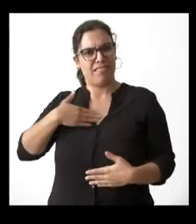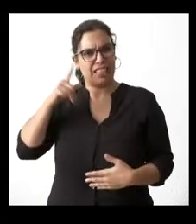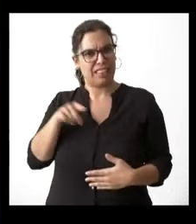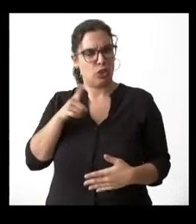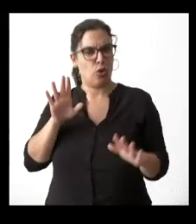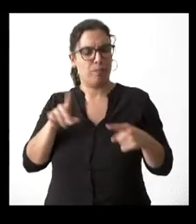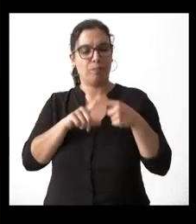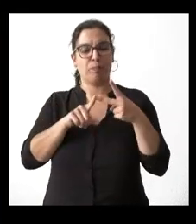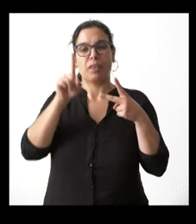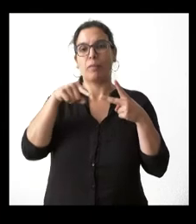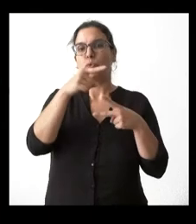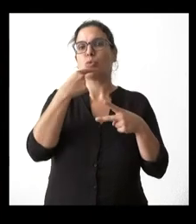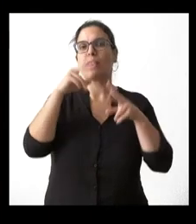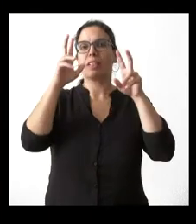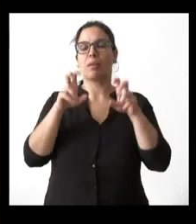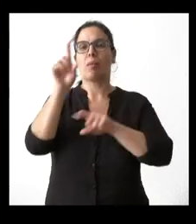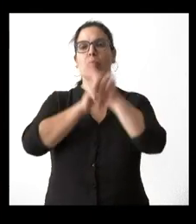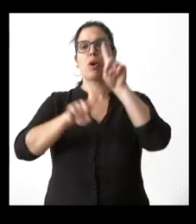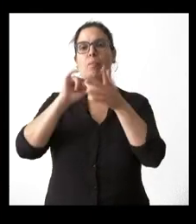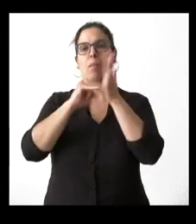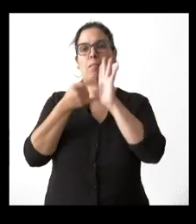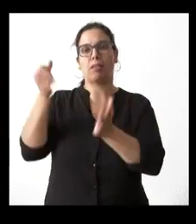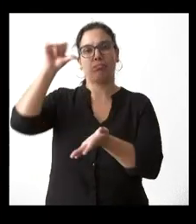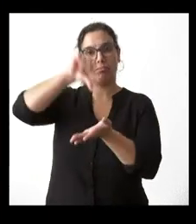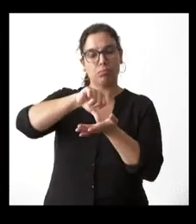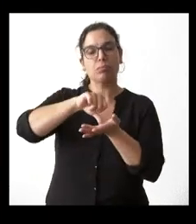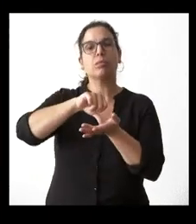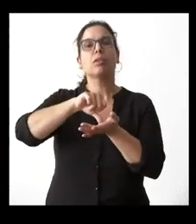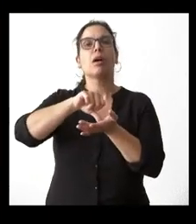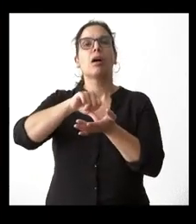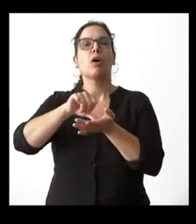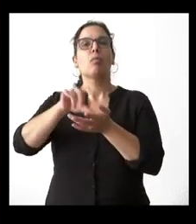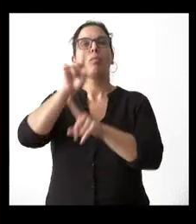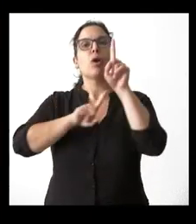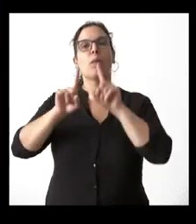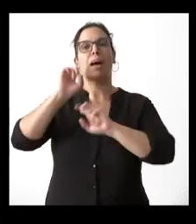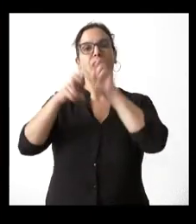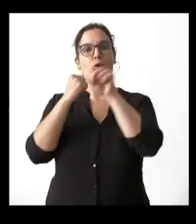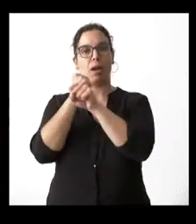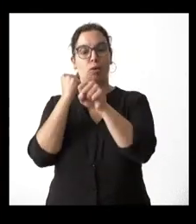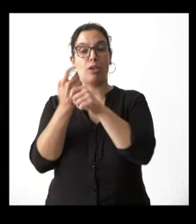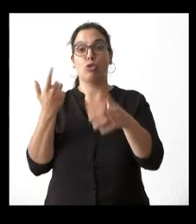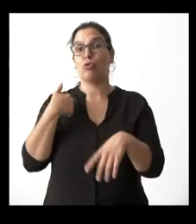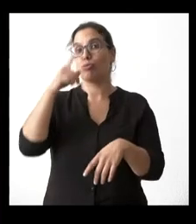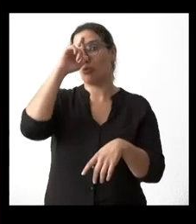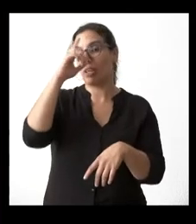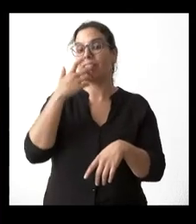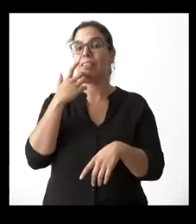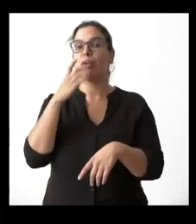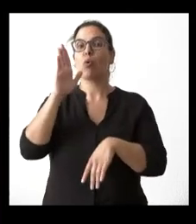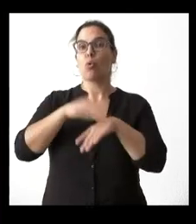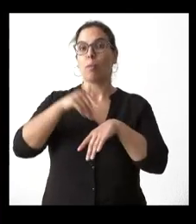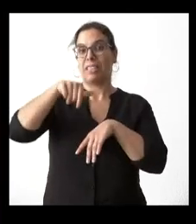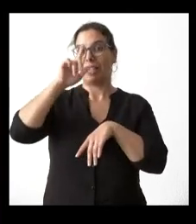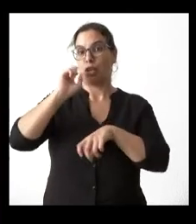achacan a la reforma laboral otros años estos planes estaban firmados ya en primavera no sé si se debe a la reforma laboral como ha dicho usted en